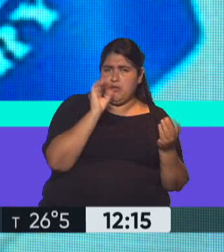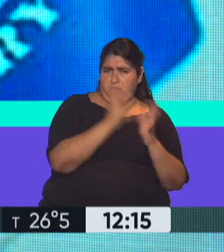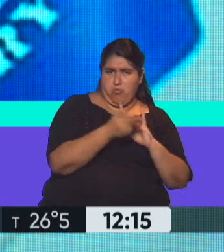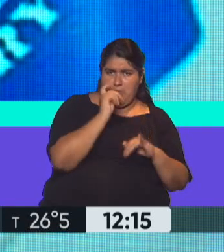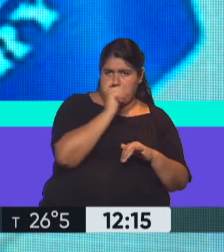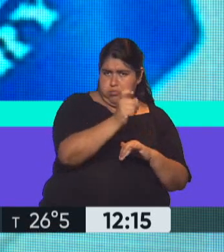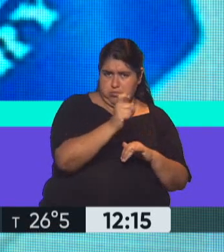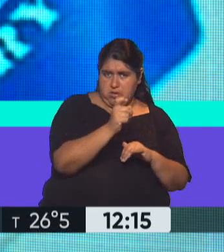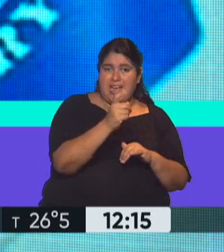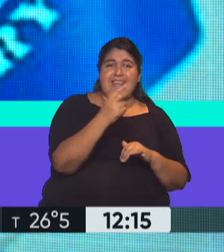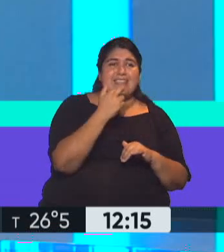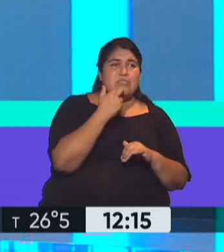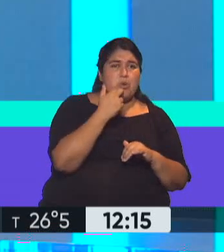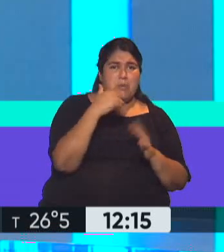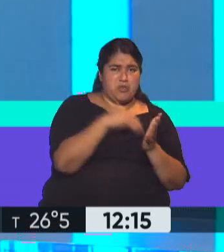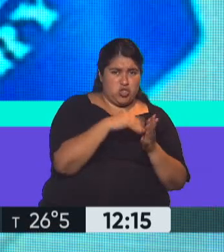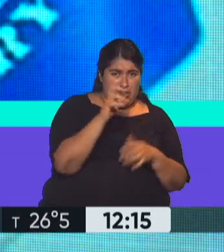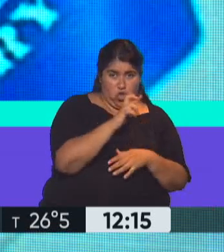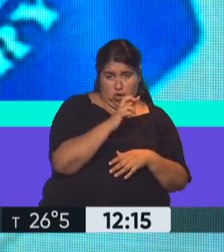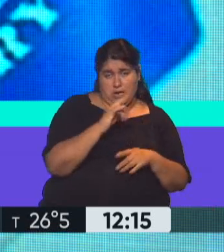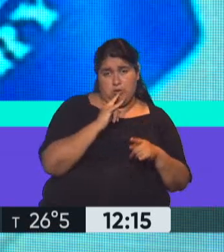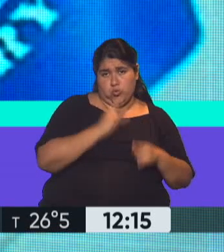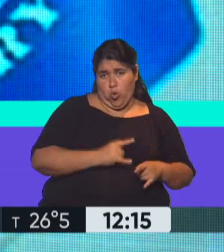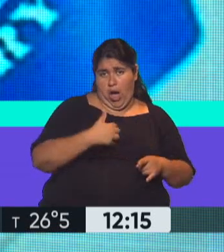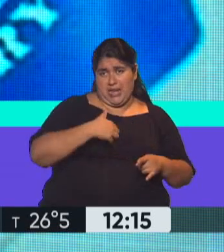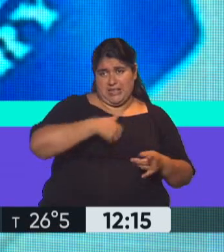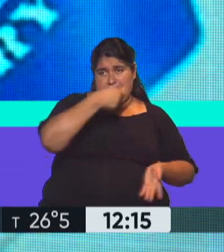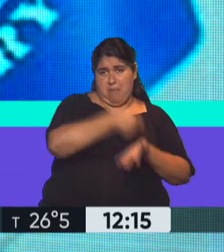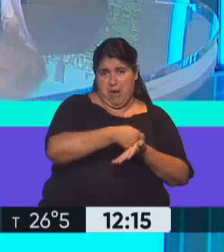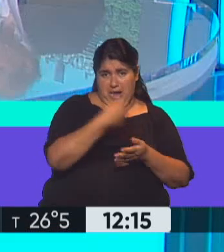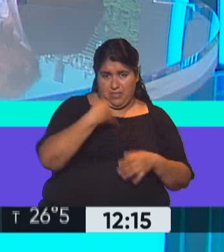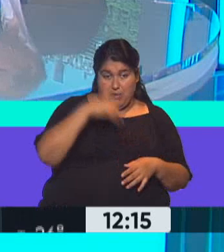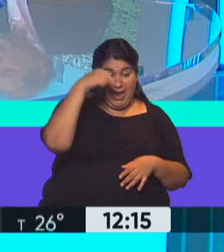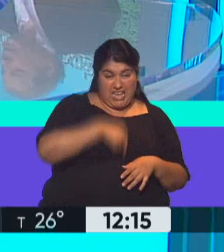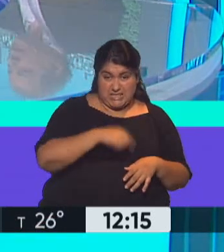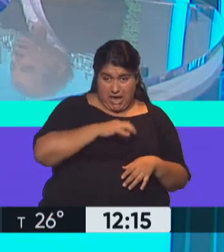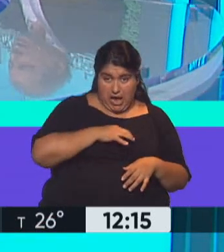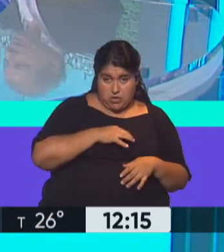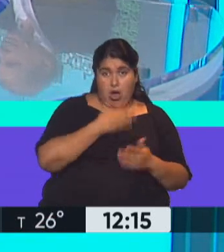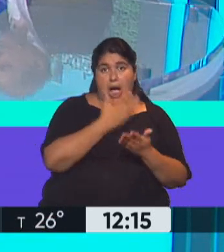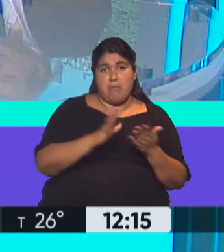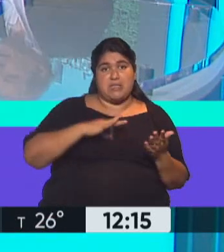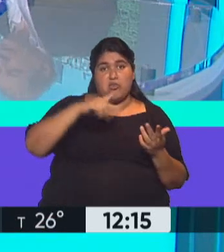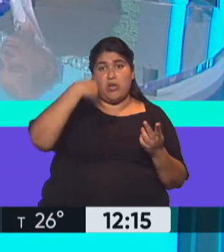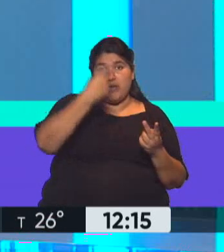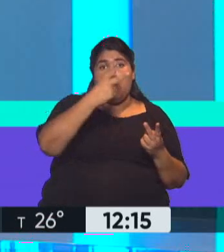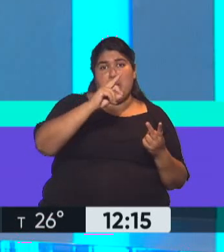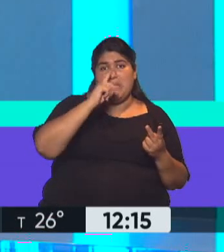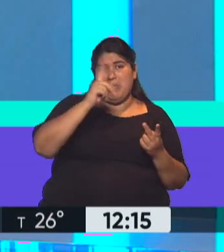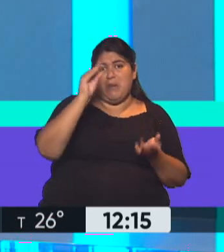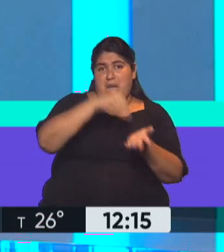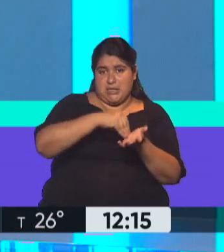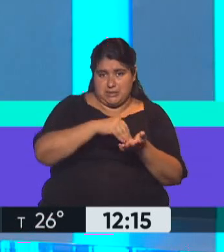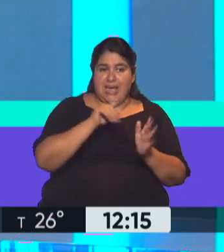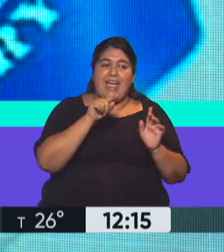.000 millones de dólares que tendríamos que pagar la Argentina, y los argentinos también. Este año. Este año. Y otros 20.000 el año que viene. Claro. Exactamente.